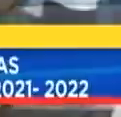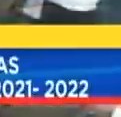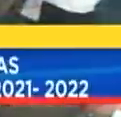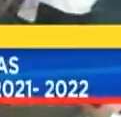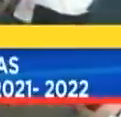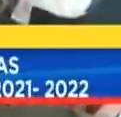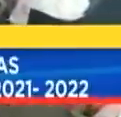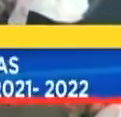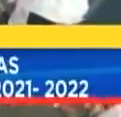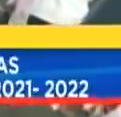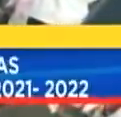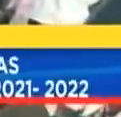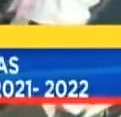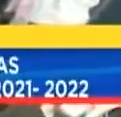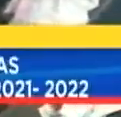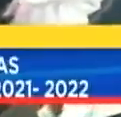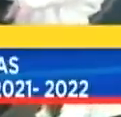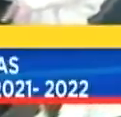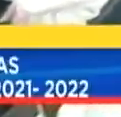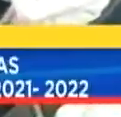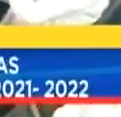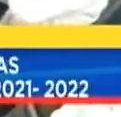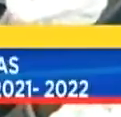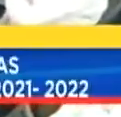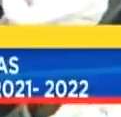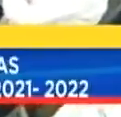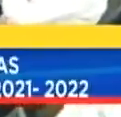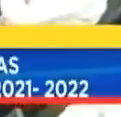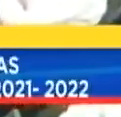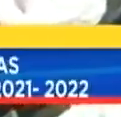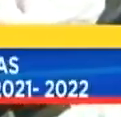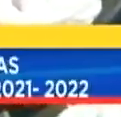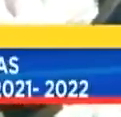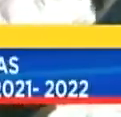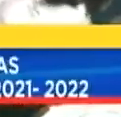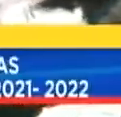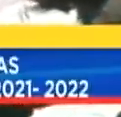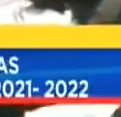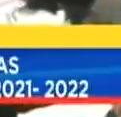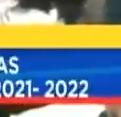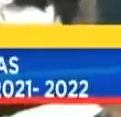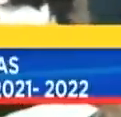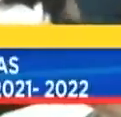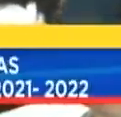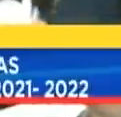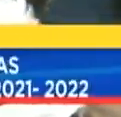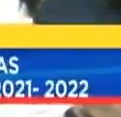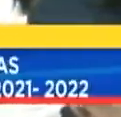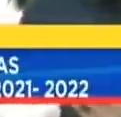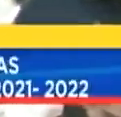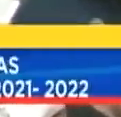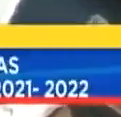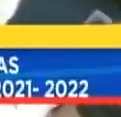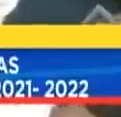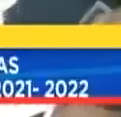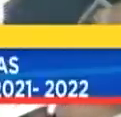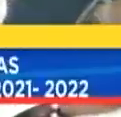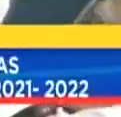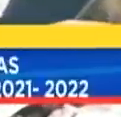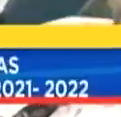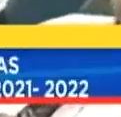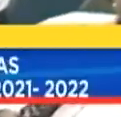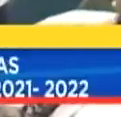Me gustan los estudiantes porque son la levadura El pan que saldrá del